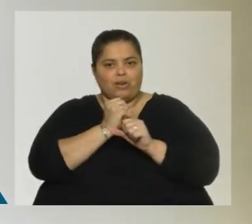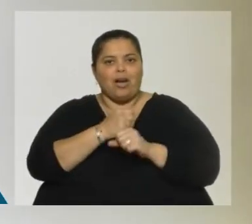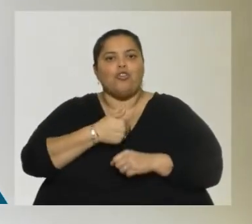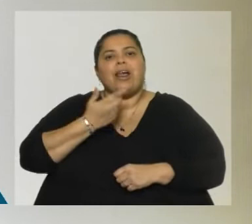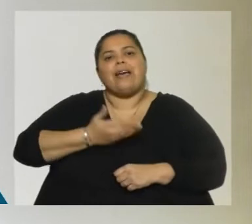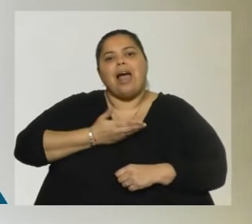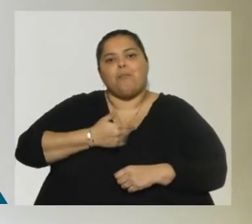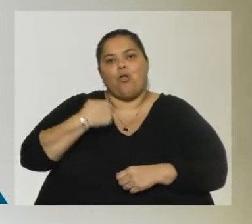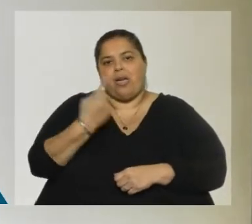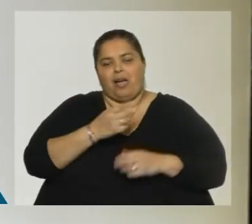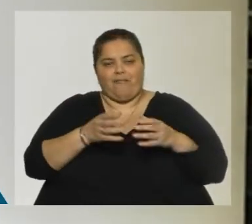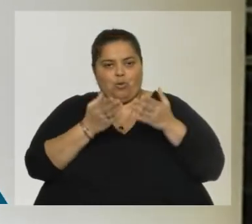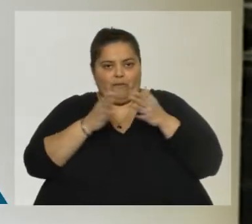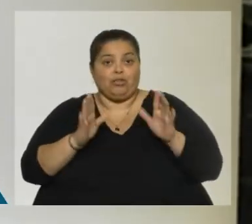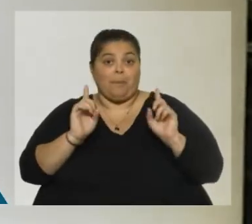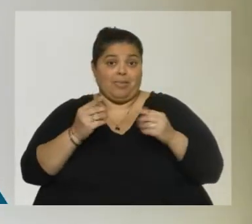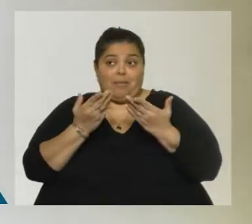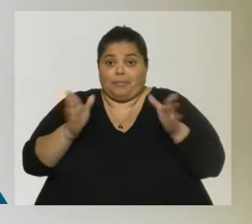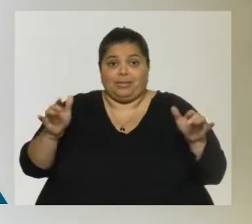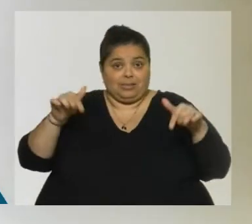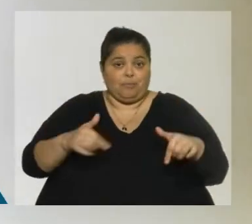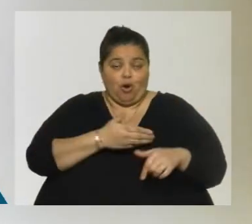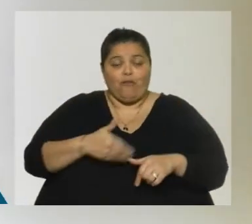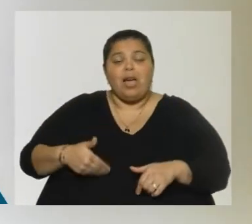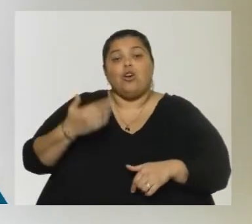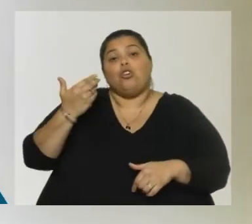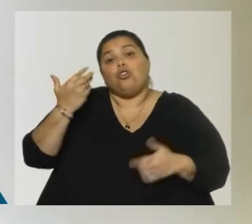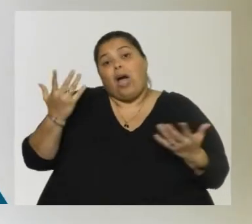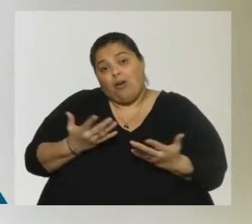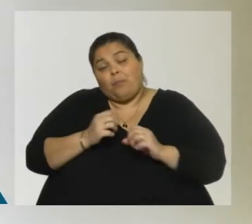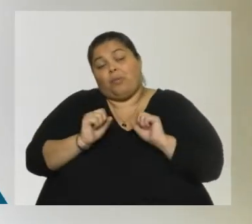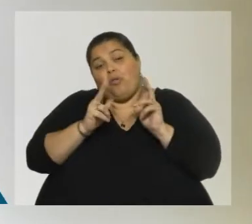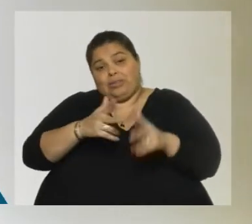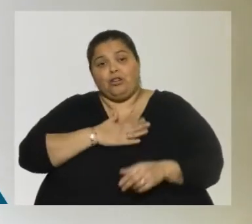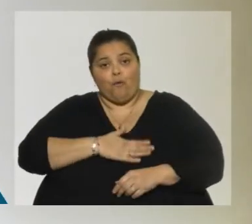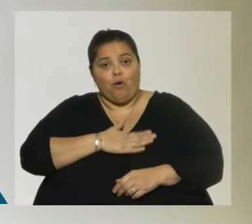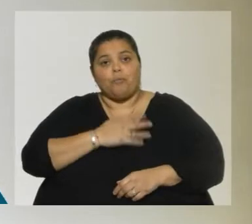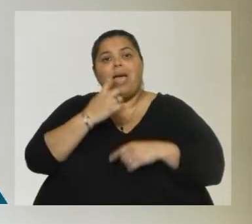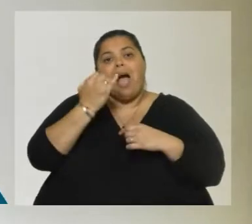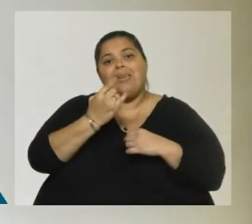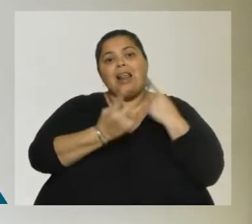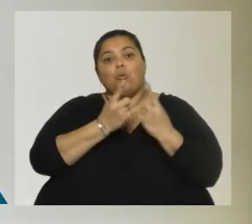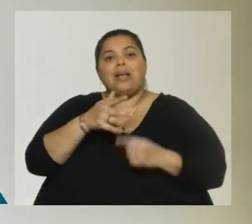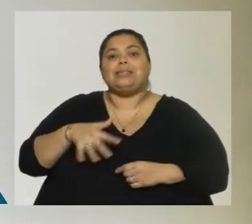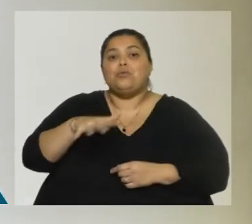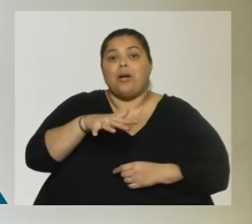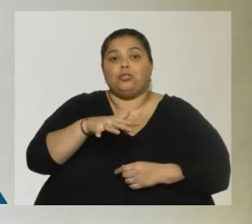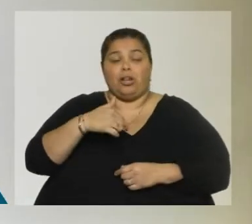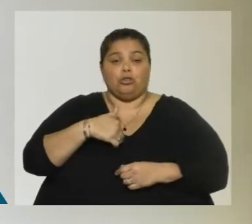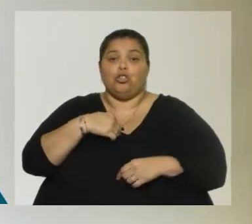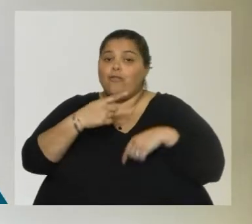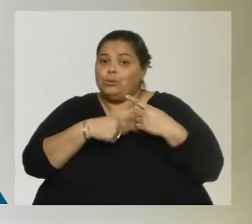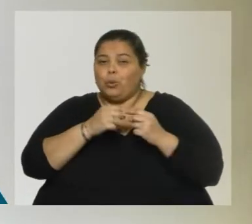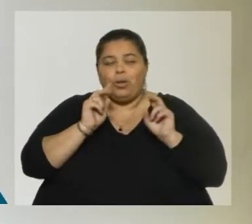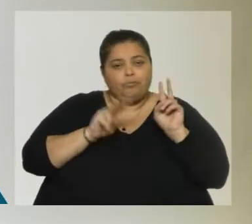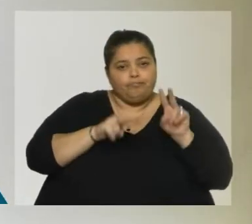desde el principio de este gobierno. Así que podemos decir que estamos conformes. Después hay algunas situaciones que nosotros vamos a seguir muy de